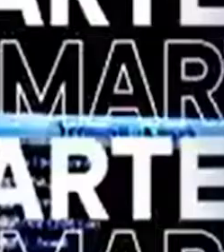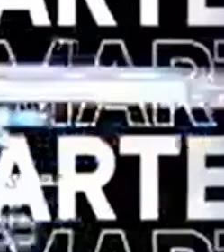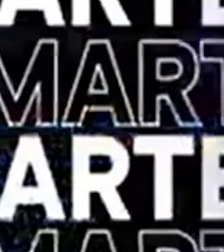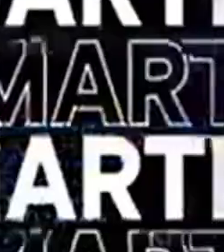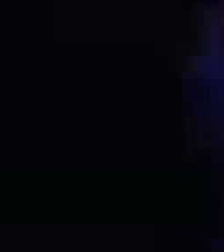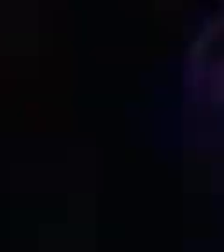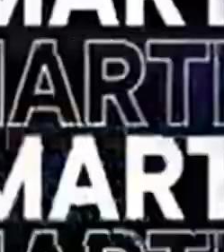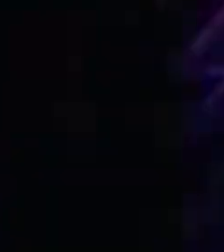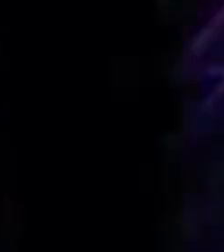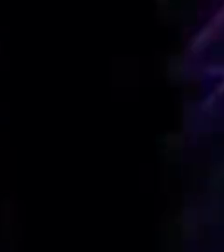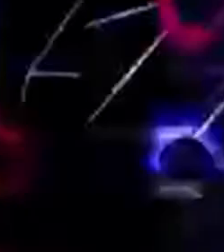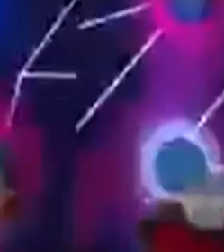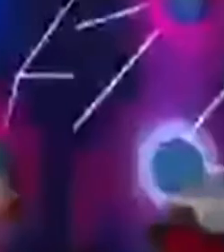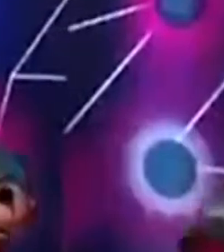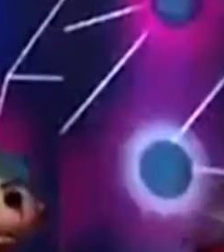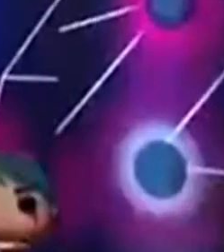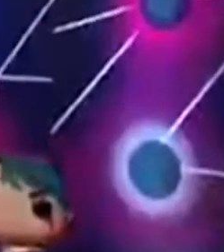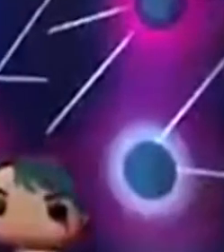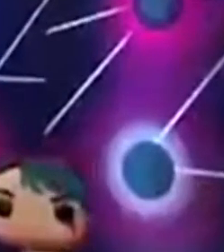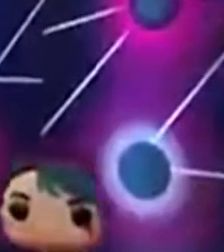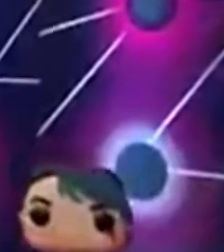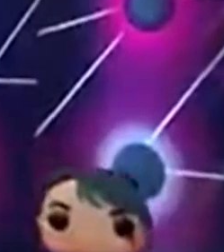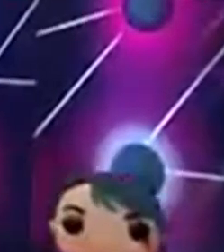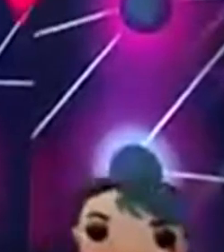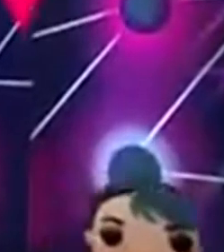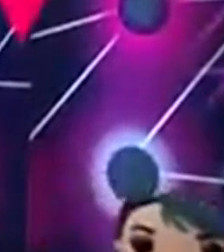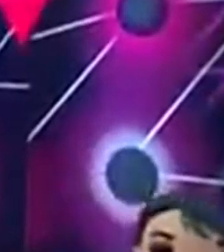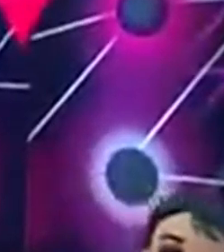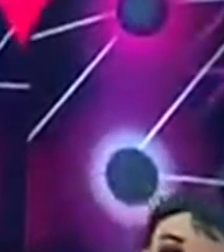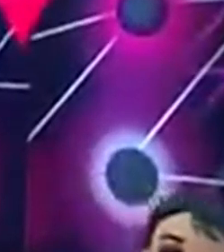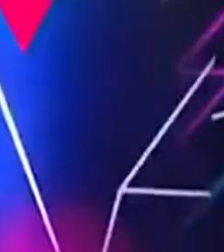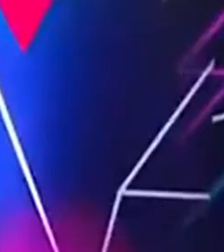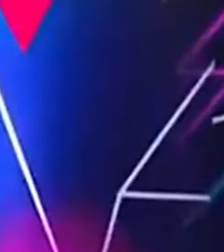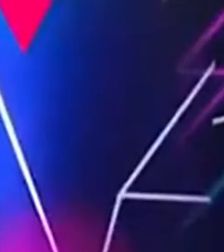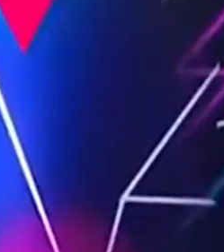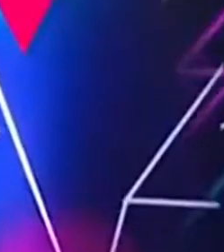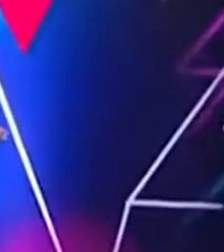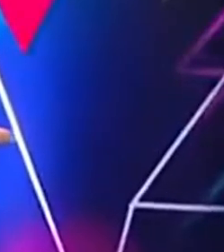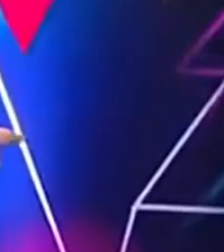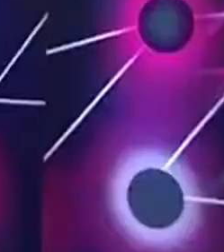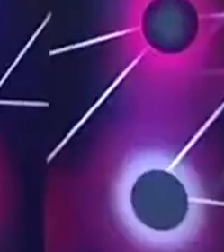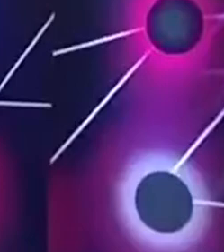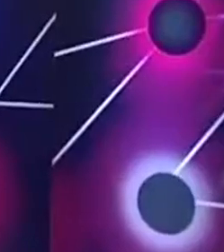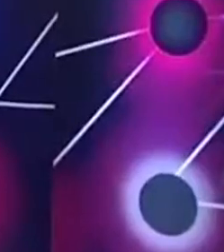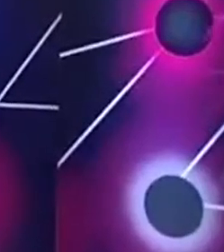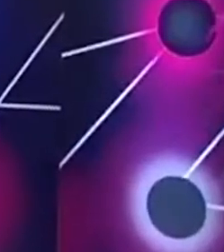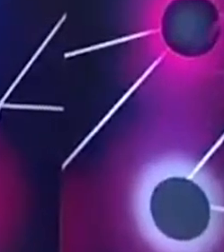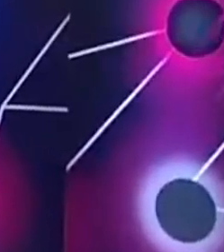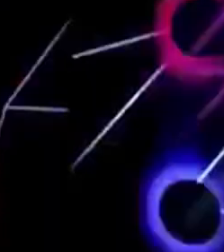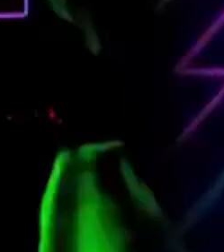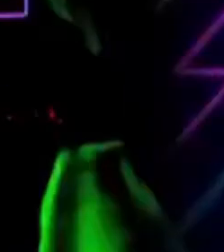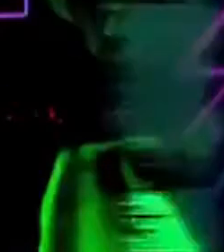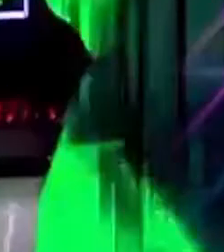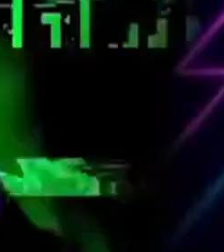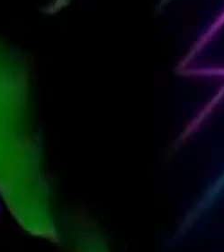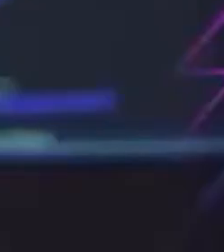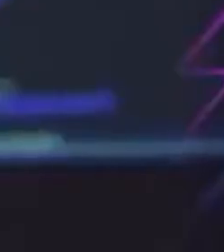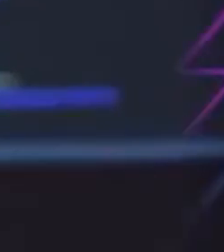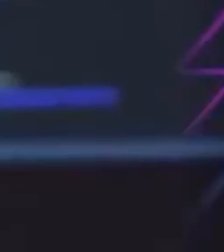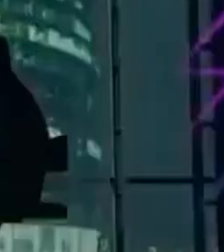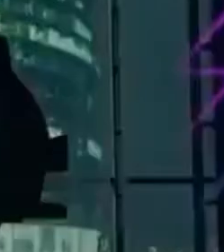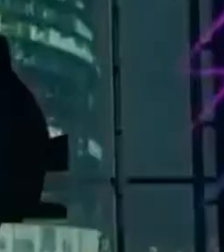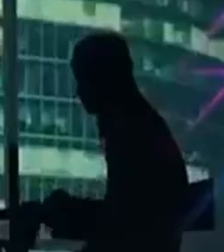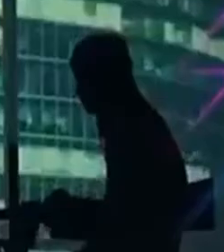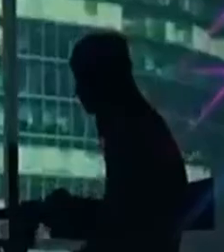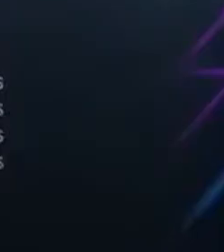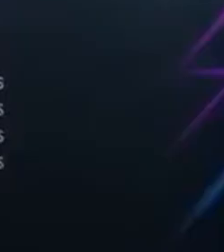Este martes ¿Sabías que los términos hacker y cracker tienen significados distintos? Conversamos con el